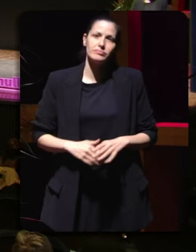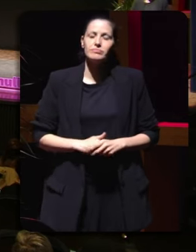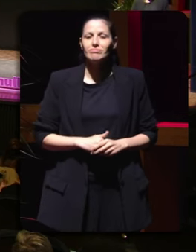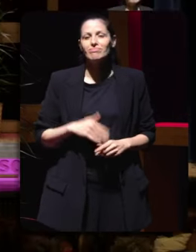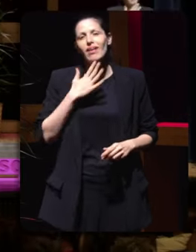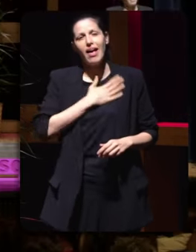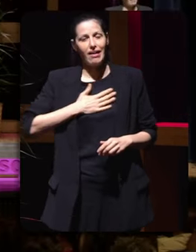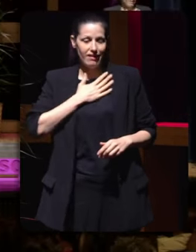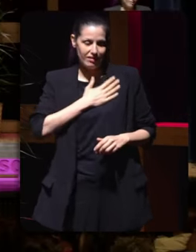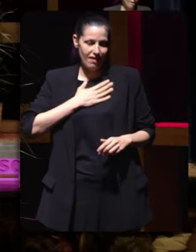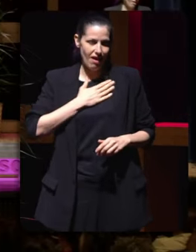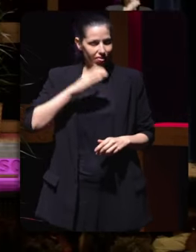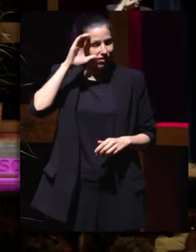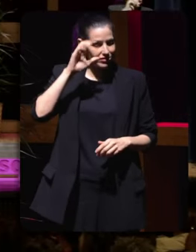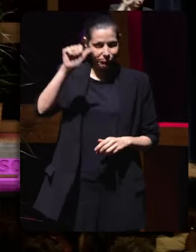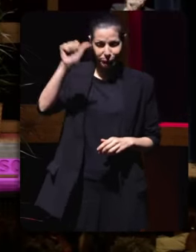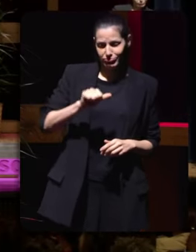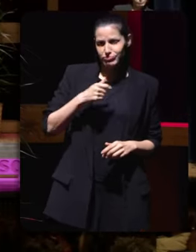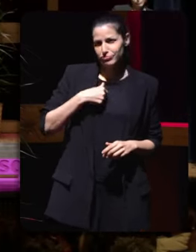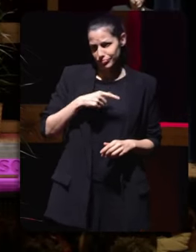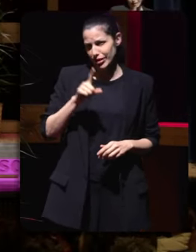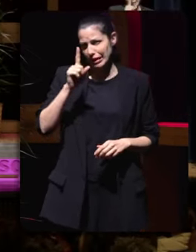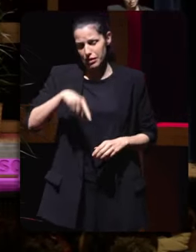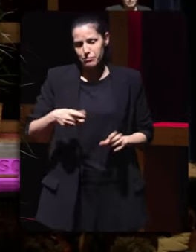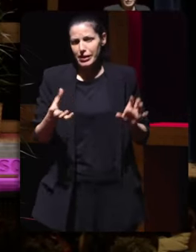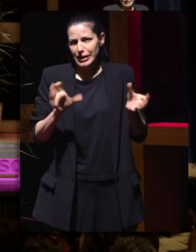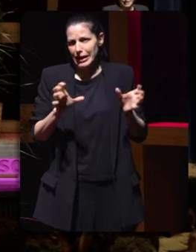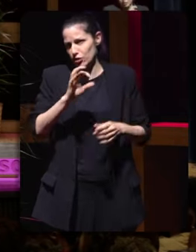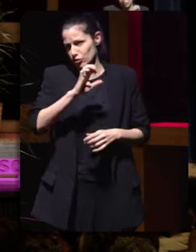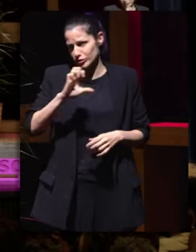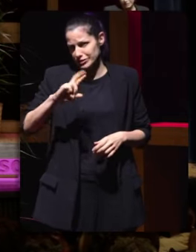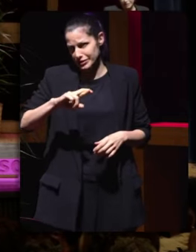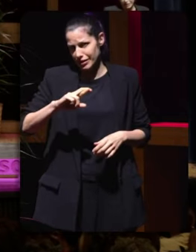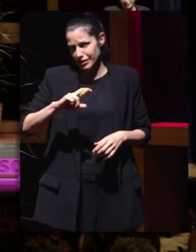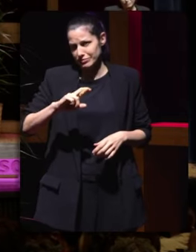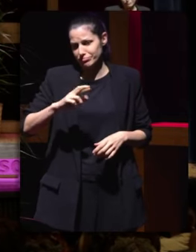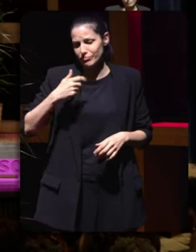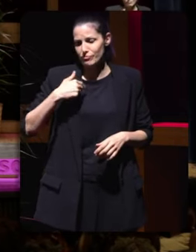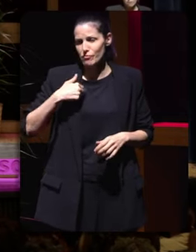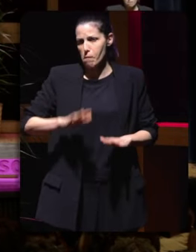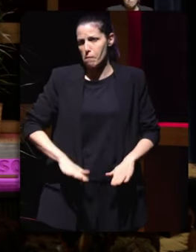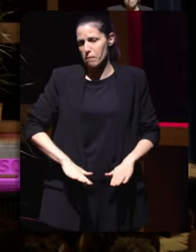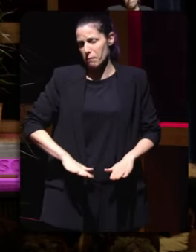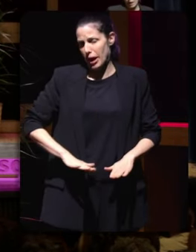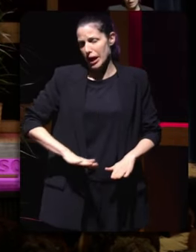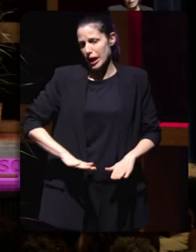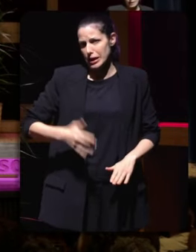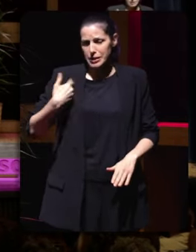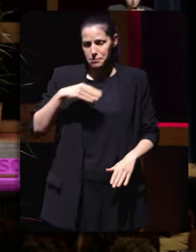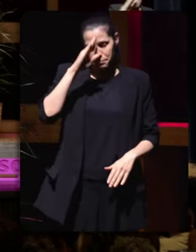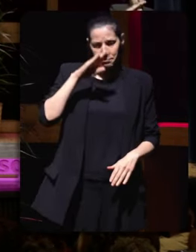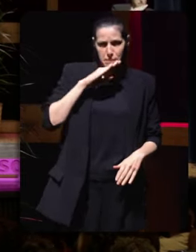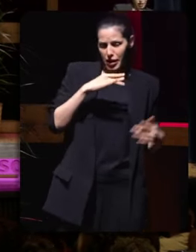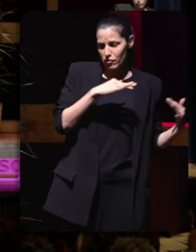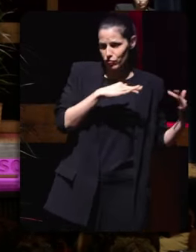Encantada de oírte tamén son ointe da Ser desde que oía o fútbol con meu pai de pequeninha e ointe túa, claro